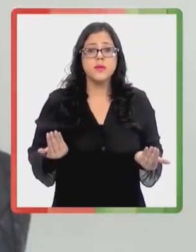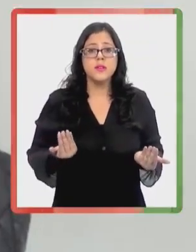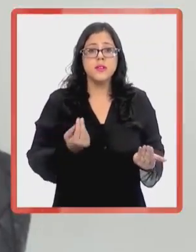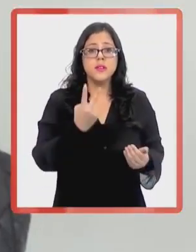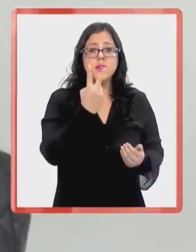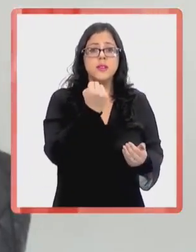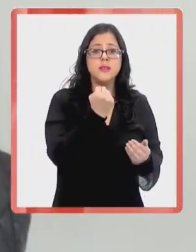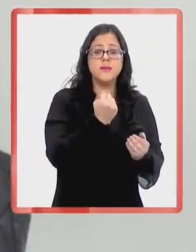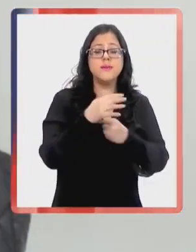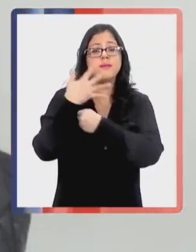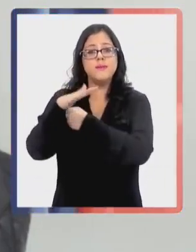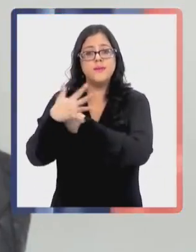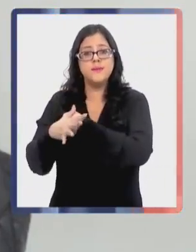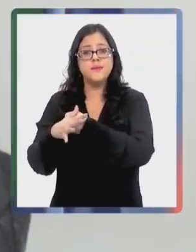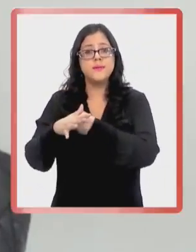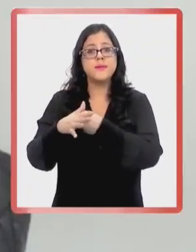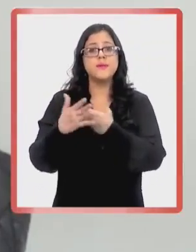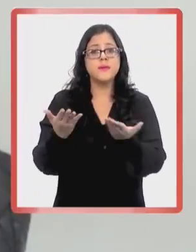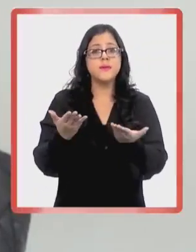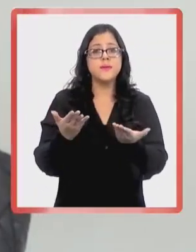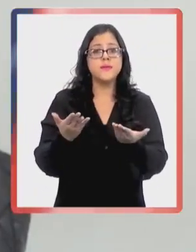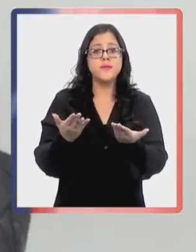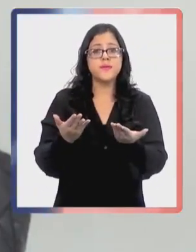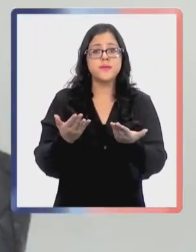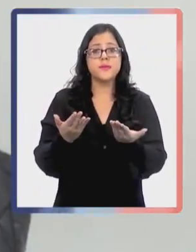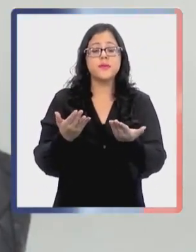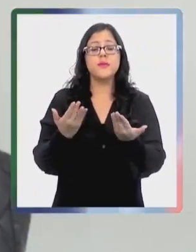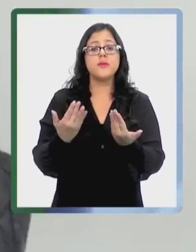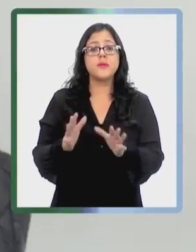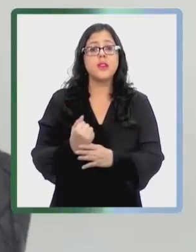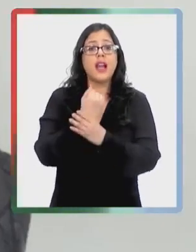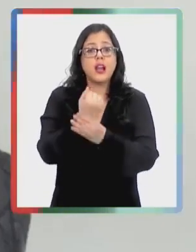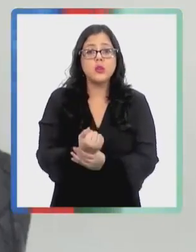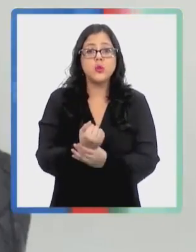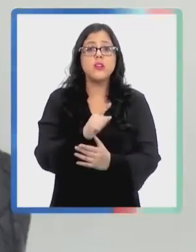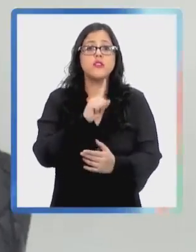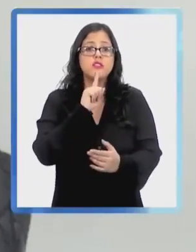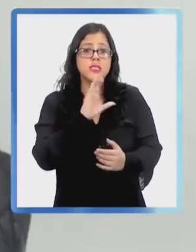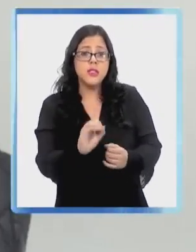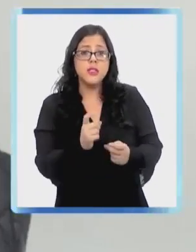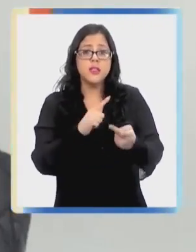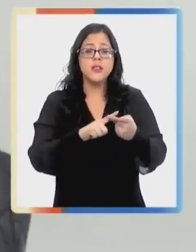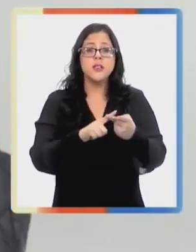12, 15 sesiones al mes de terapia ocupacional, de fonoaudiología,